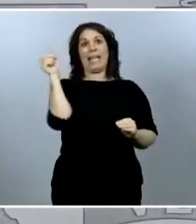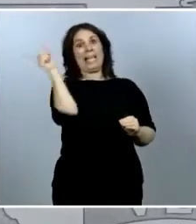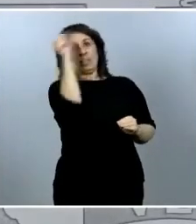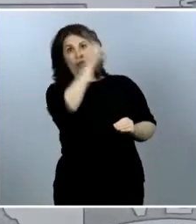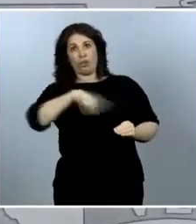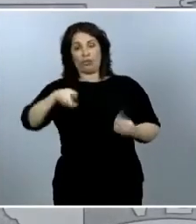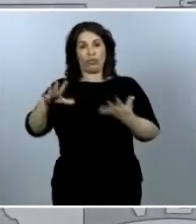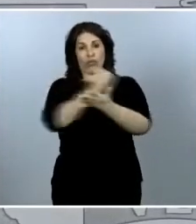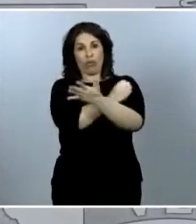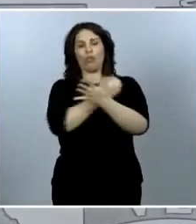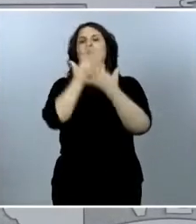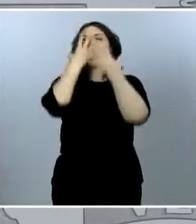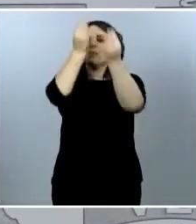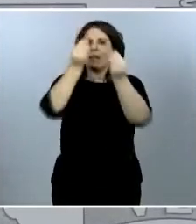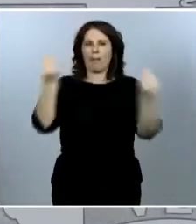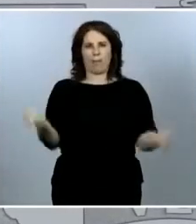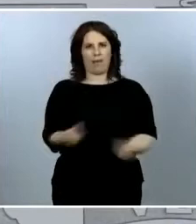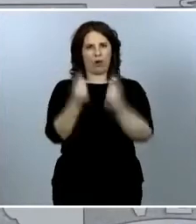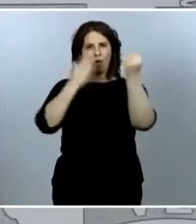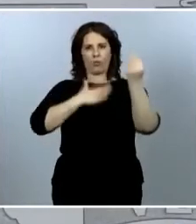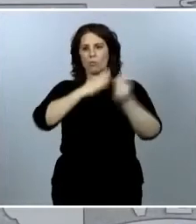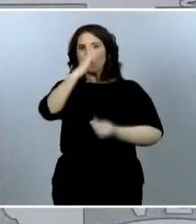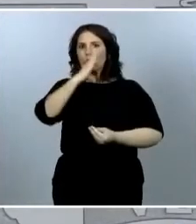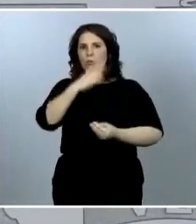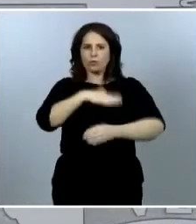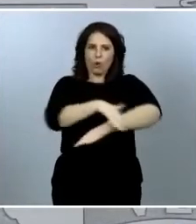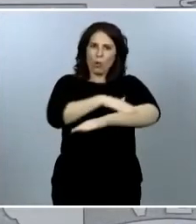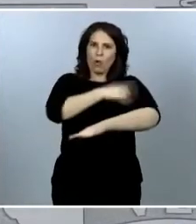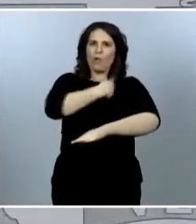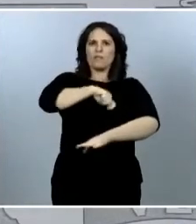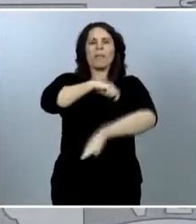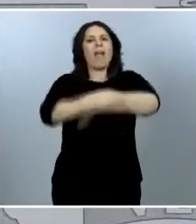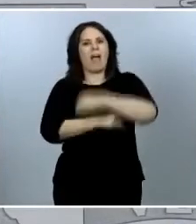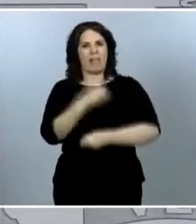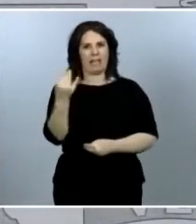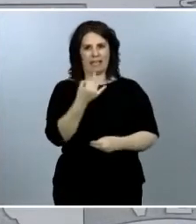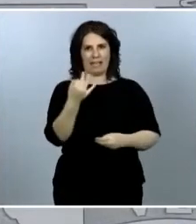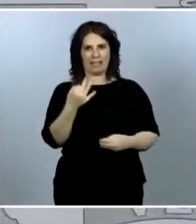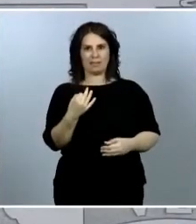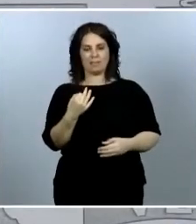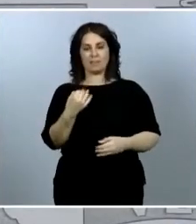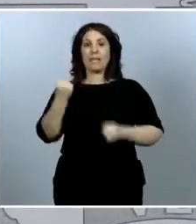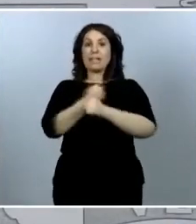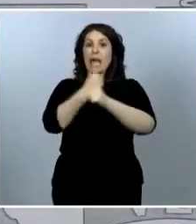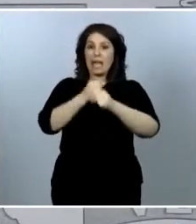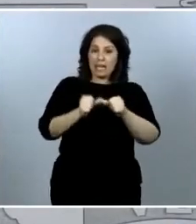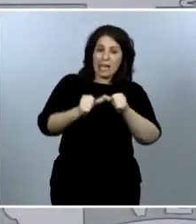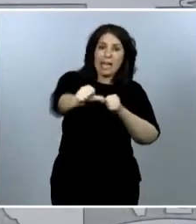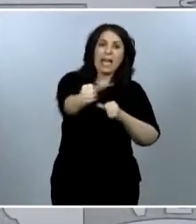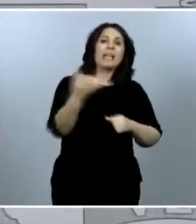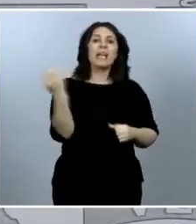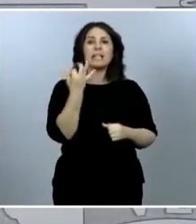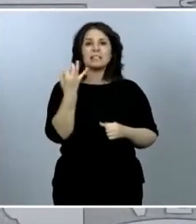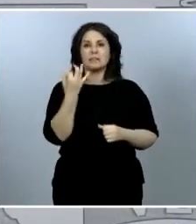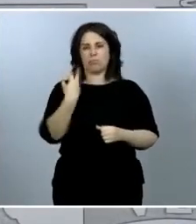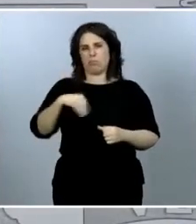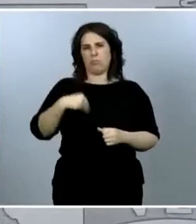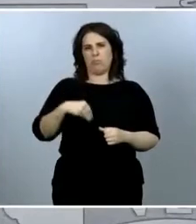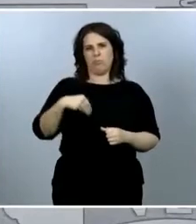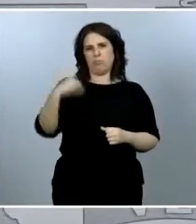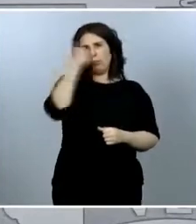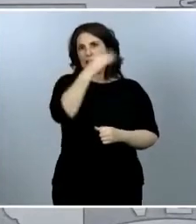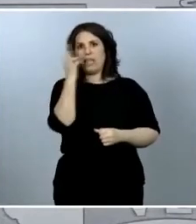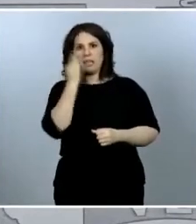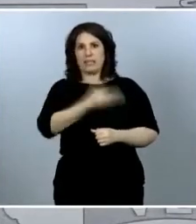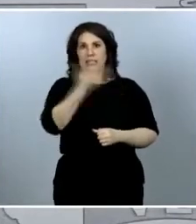razones del gobierno de España. Una tarea que tenemos por delante es implicar, como les he dicho a los presidentes y presidentas autonómicos, mucho